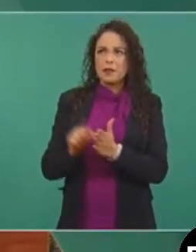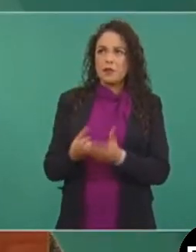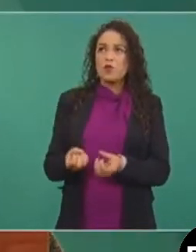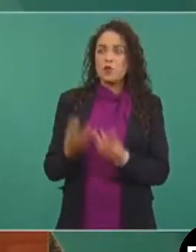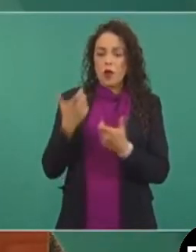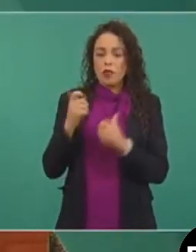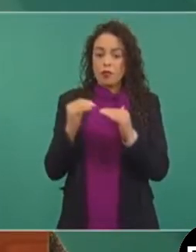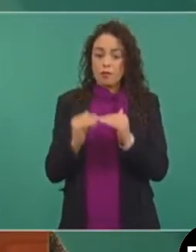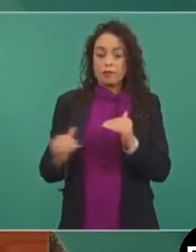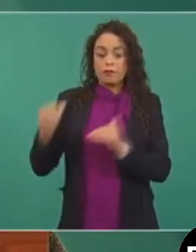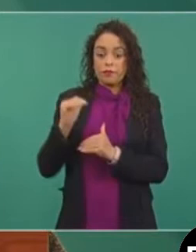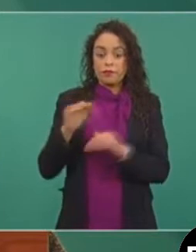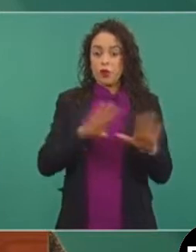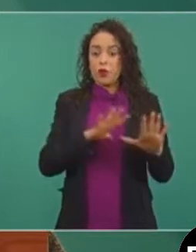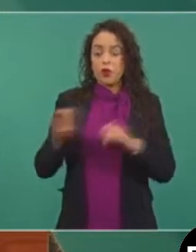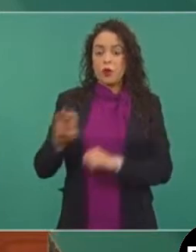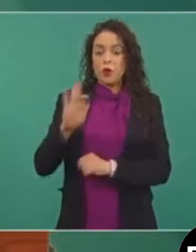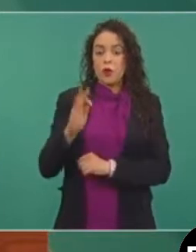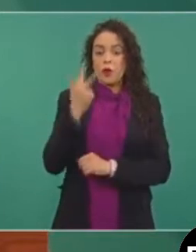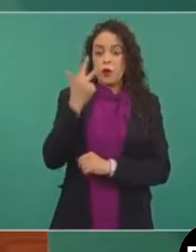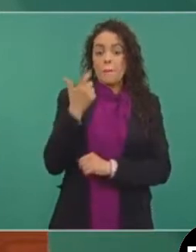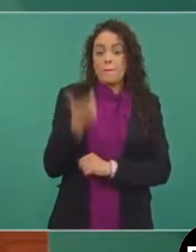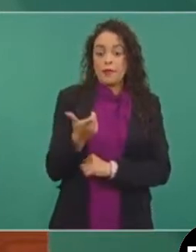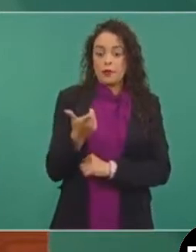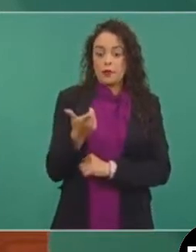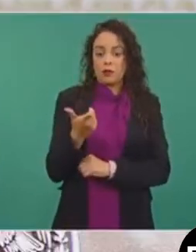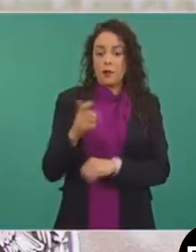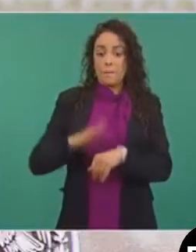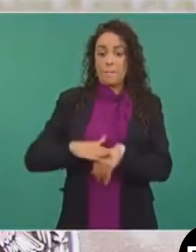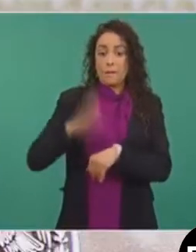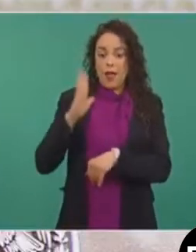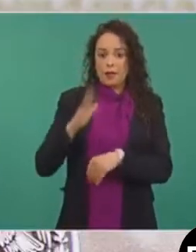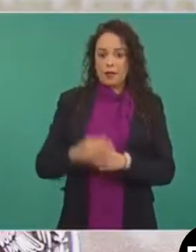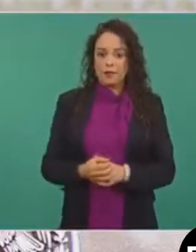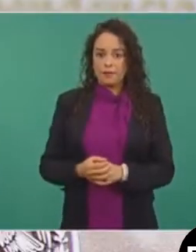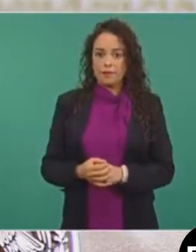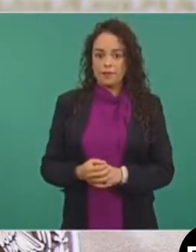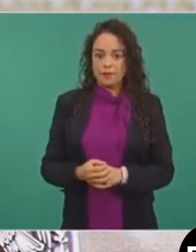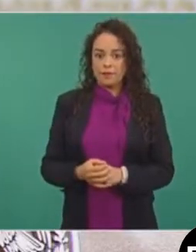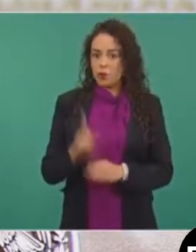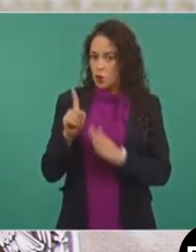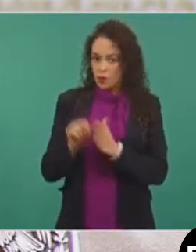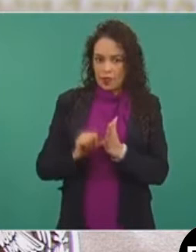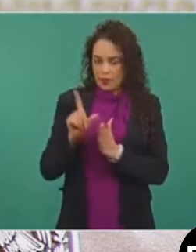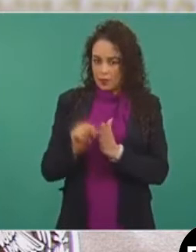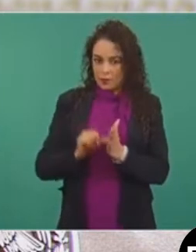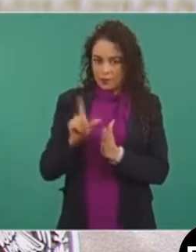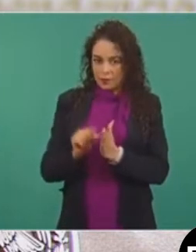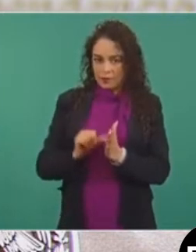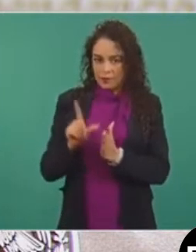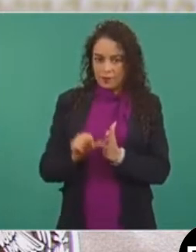948 pesos adicionales al mes. Con este, que es el cuarto